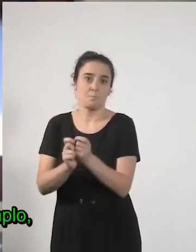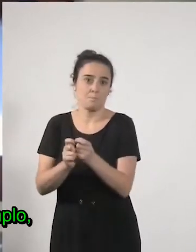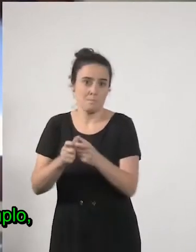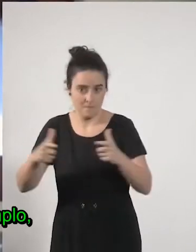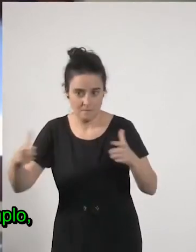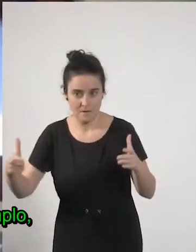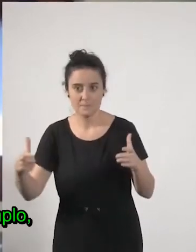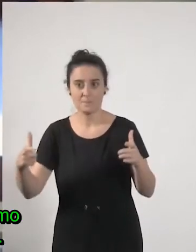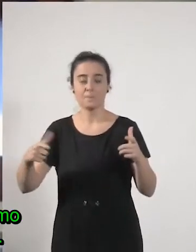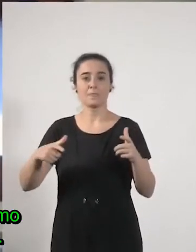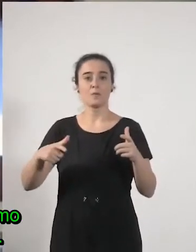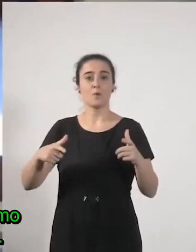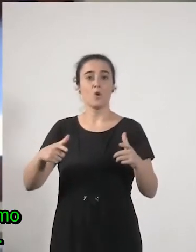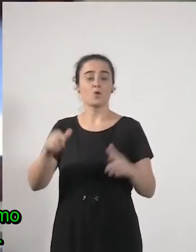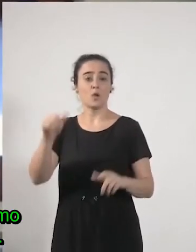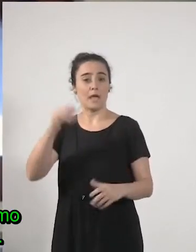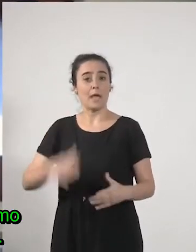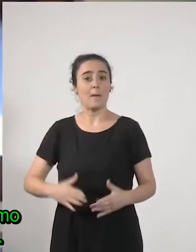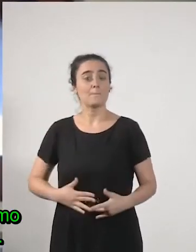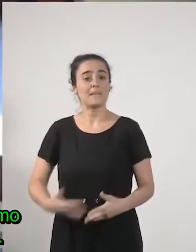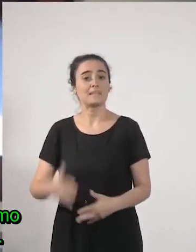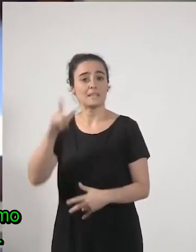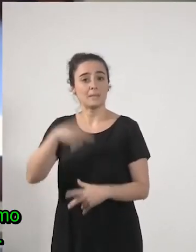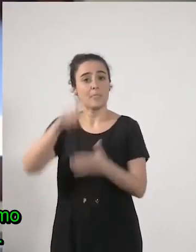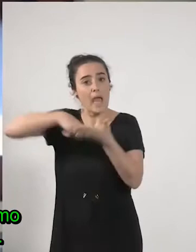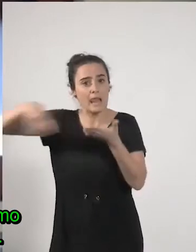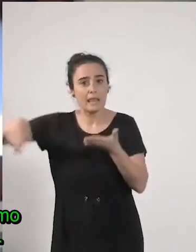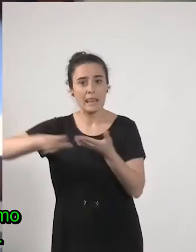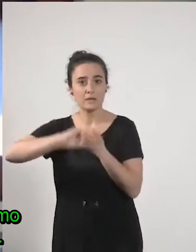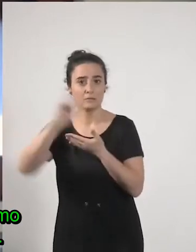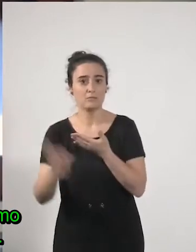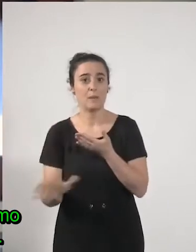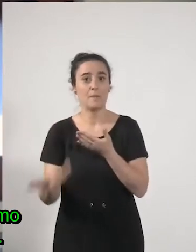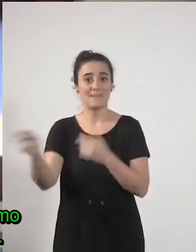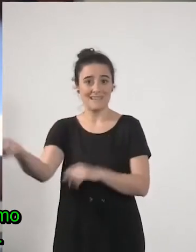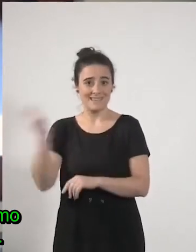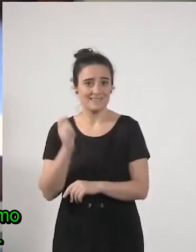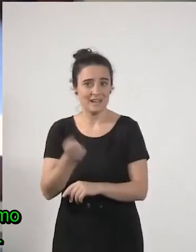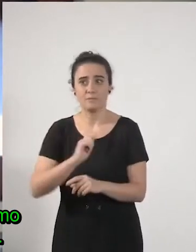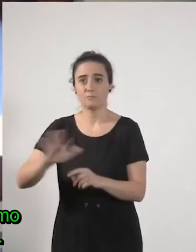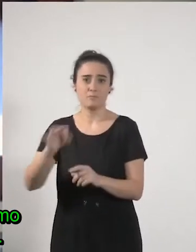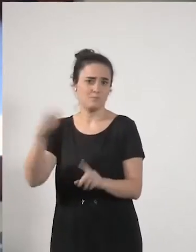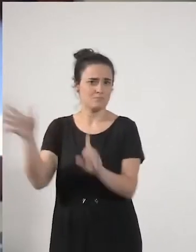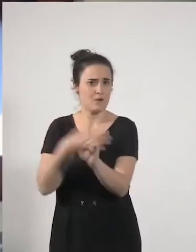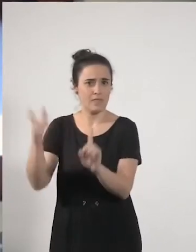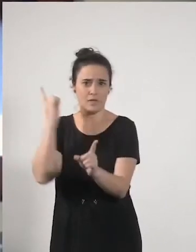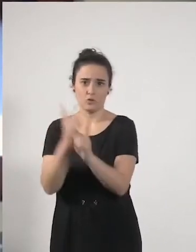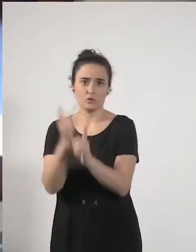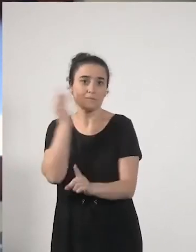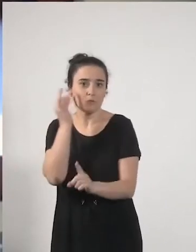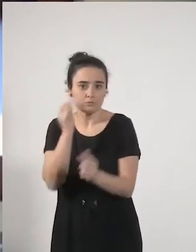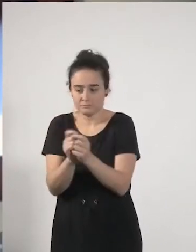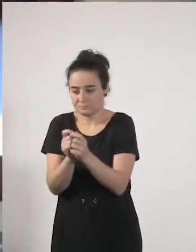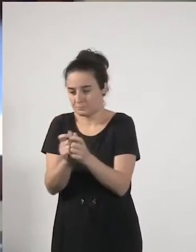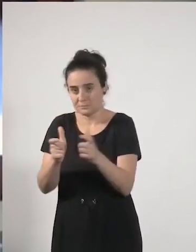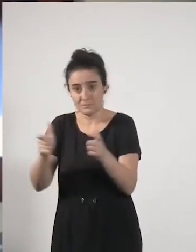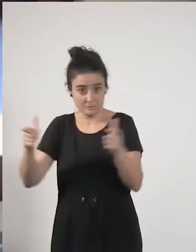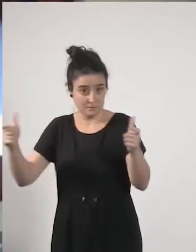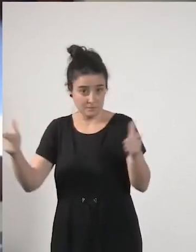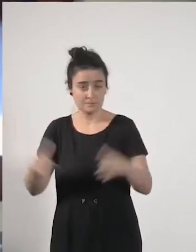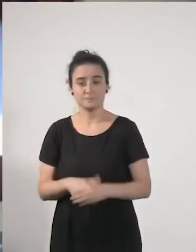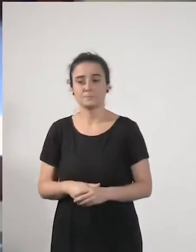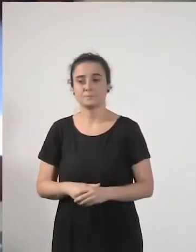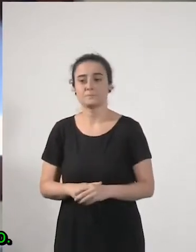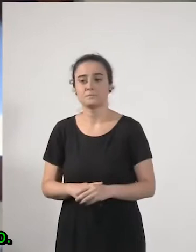de los bienes de alquiler y todos los fenómenos de esclavismo y de violencia contra las mujeres o sea que y